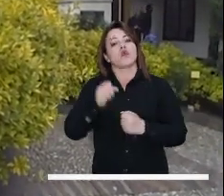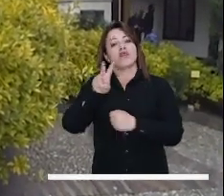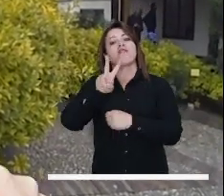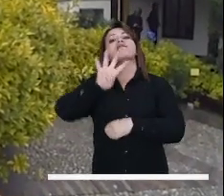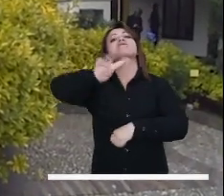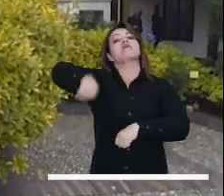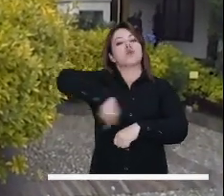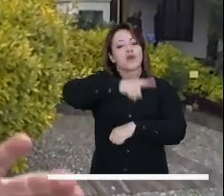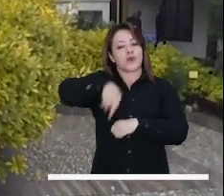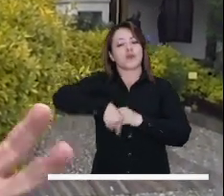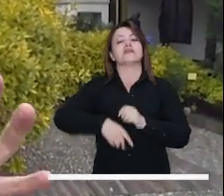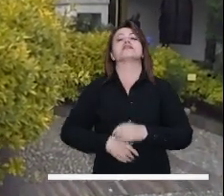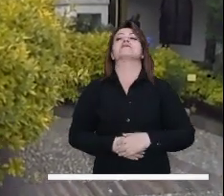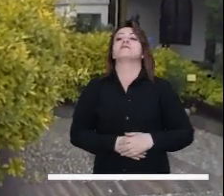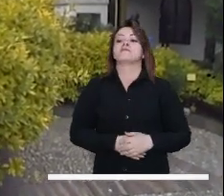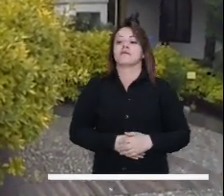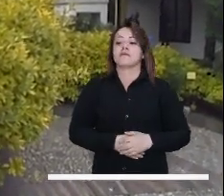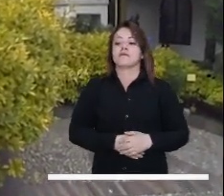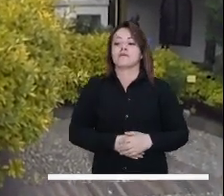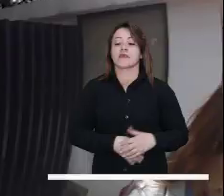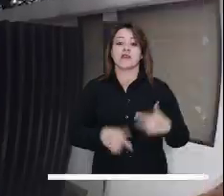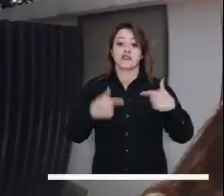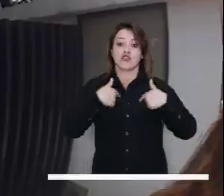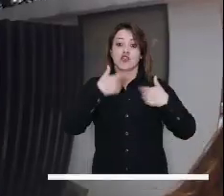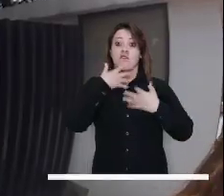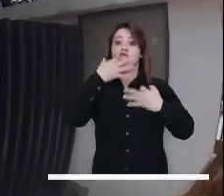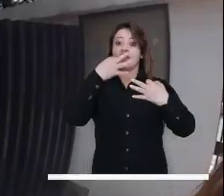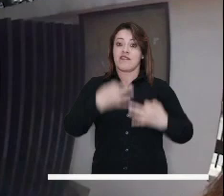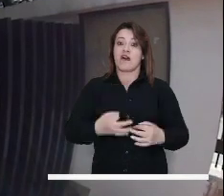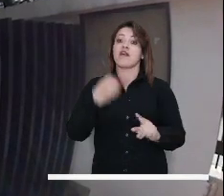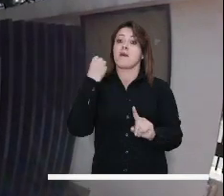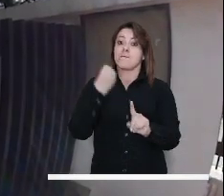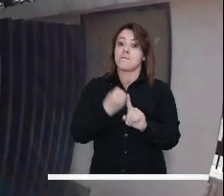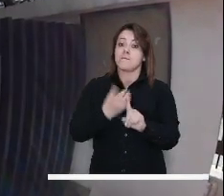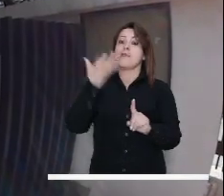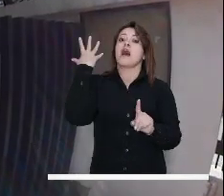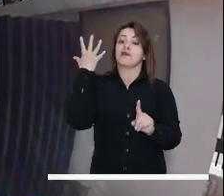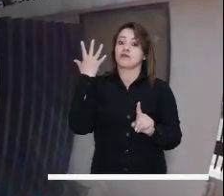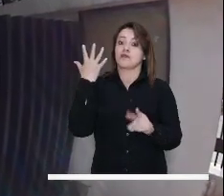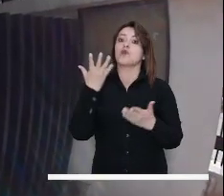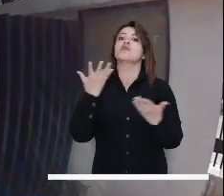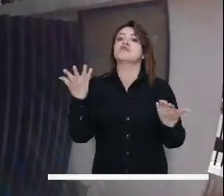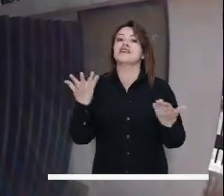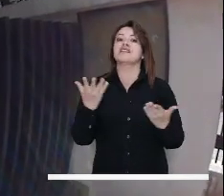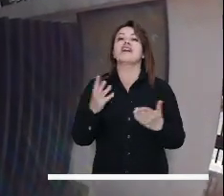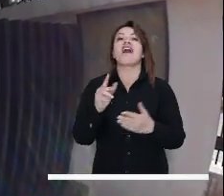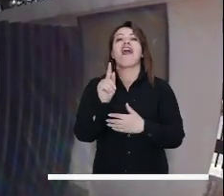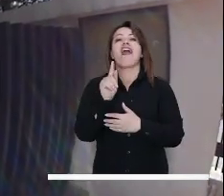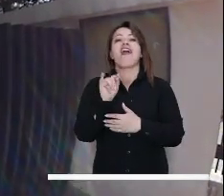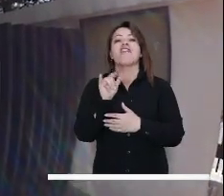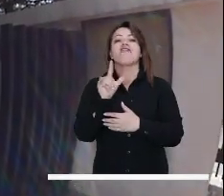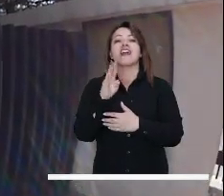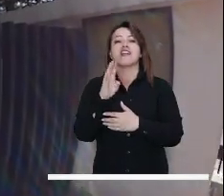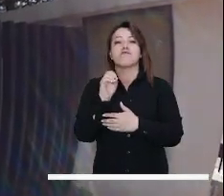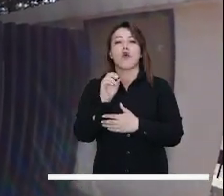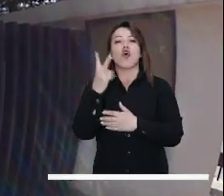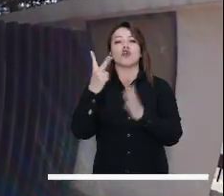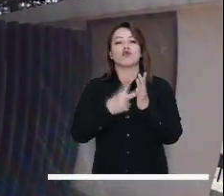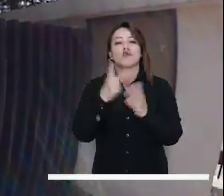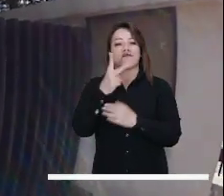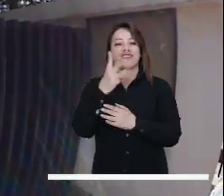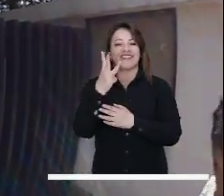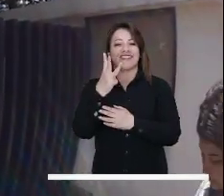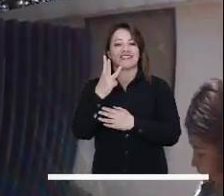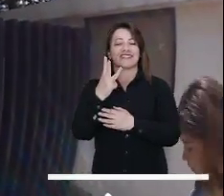por una Bogotá 24 horas. Estoy verdaderamente impactado con lo que acabo de ver de la Filbo